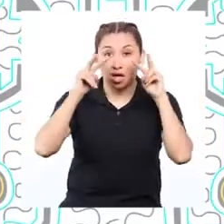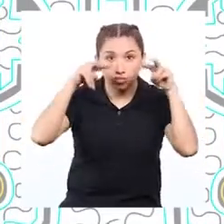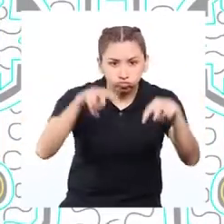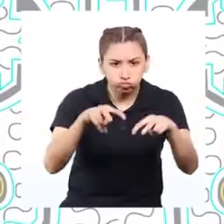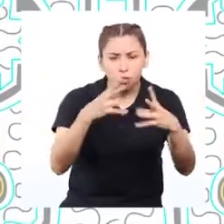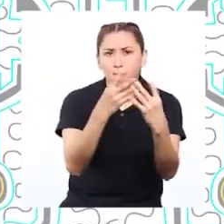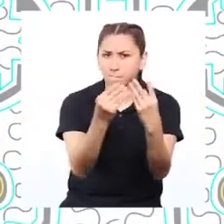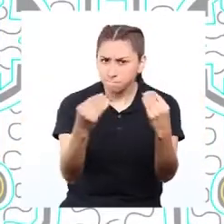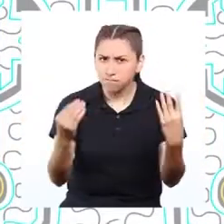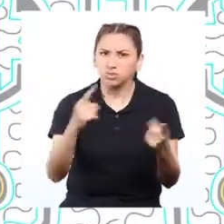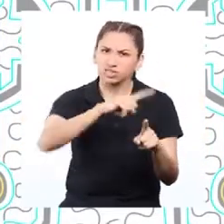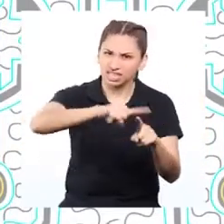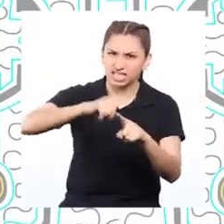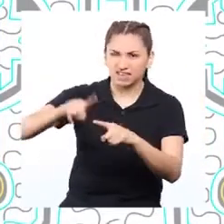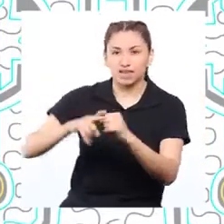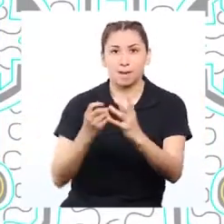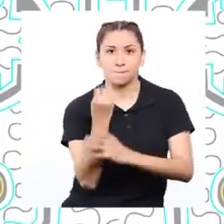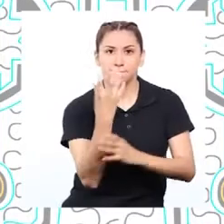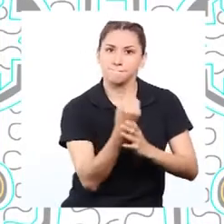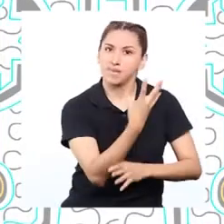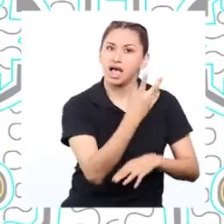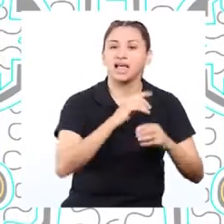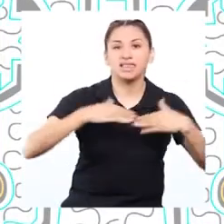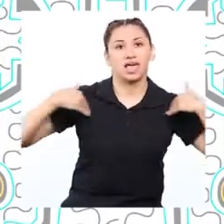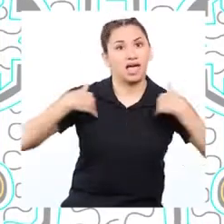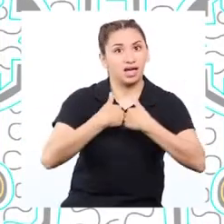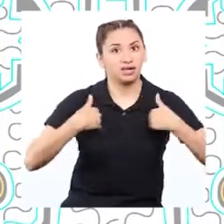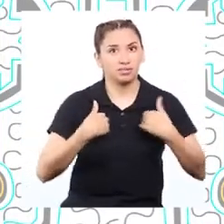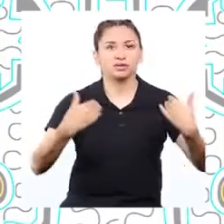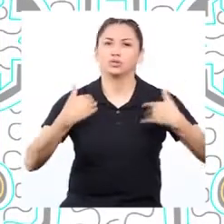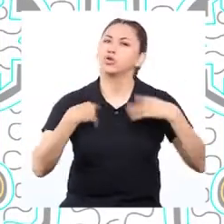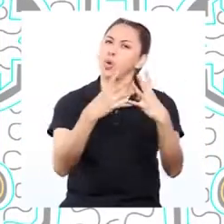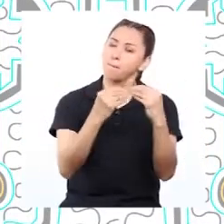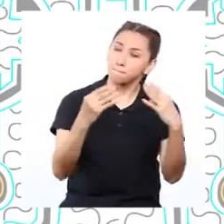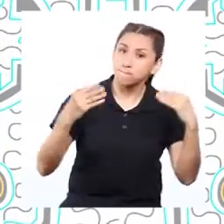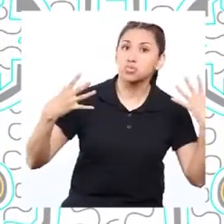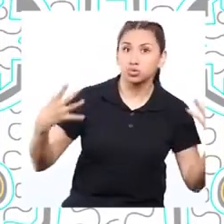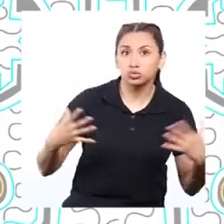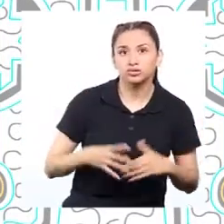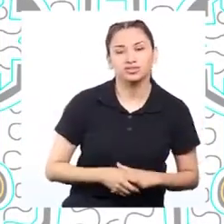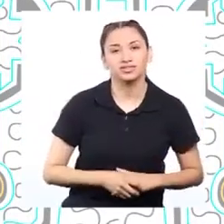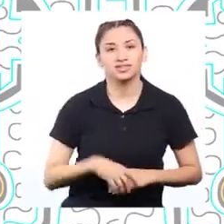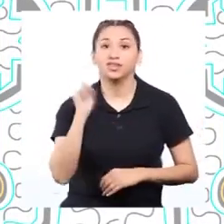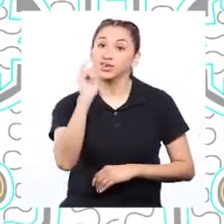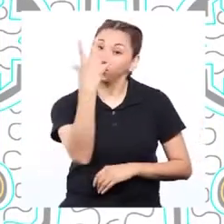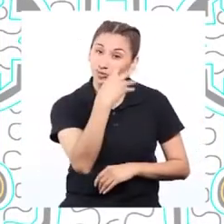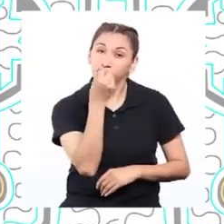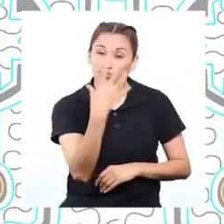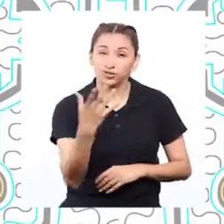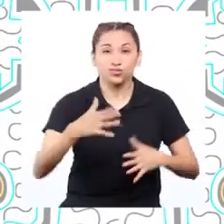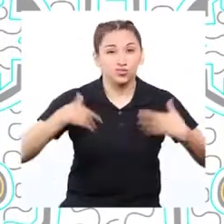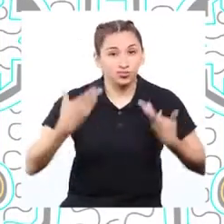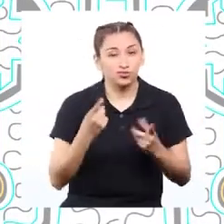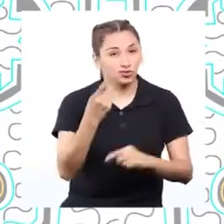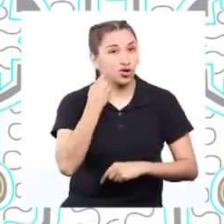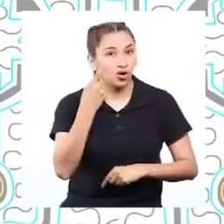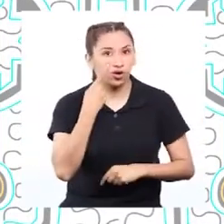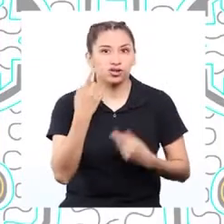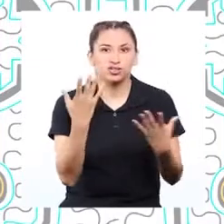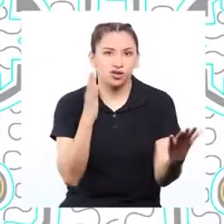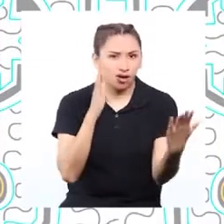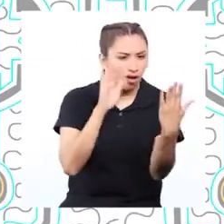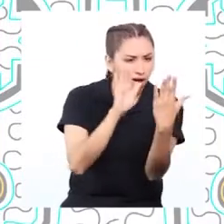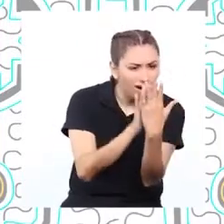encontrar muchos tipos de plantas y animales. ¡Hay muchísimos! ¡Qué lindo que puedas conocer de tan